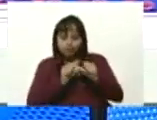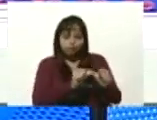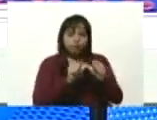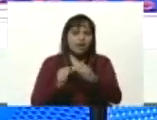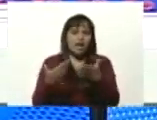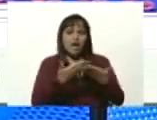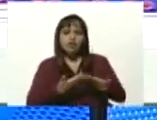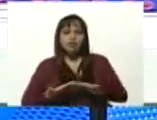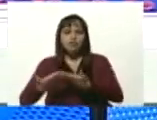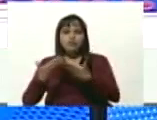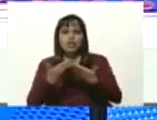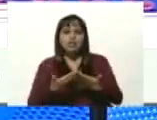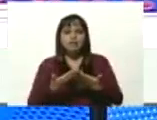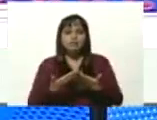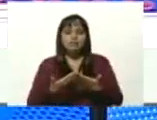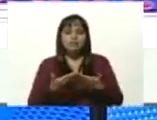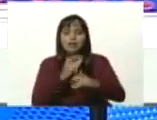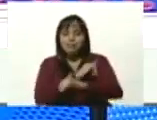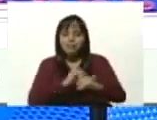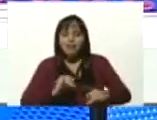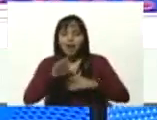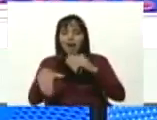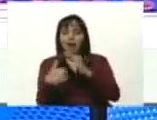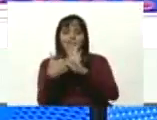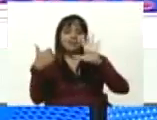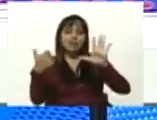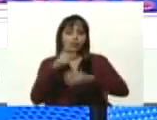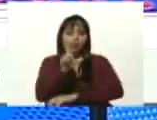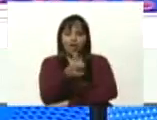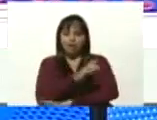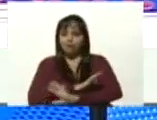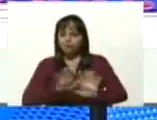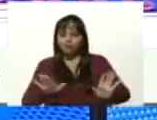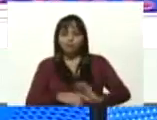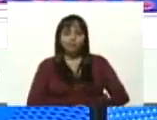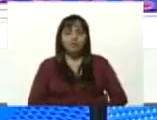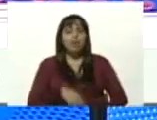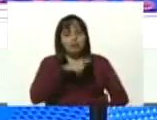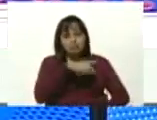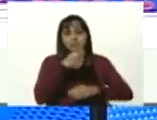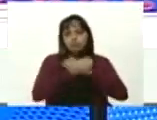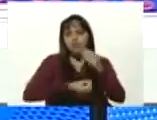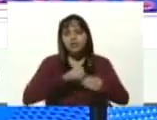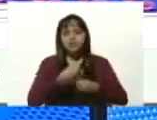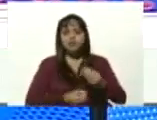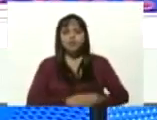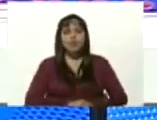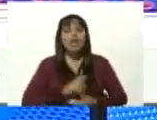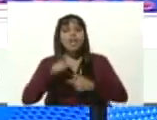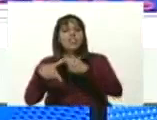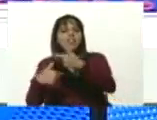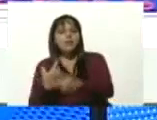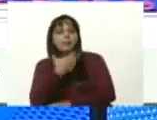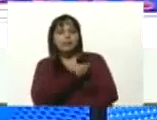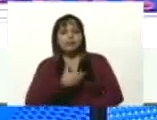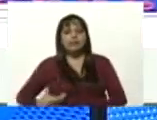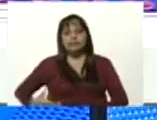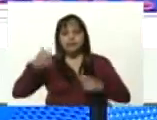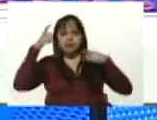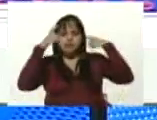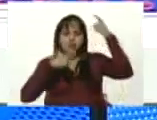para sacar la primaria completa. Y así fue. Y después el comandante Chávez